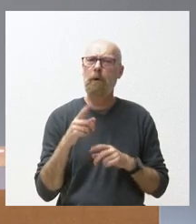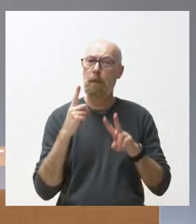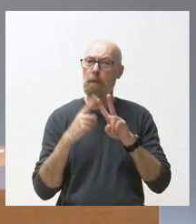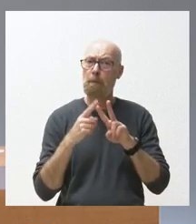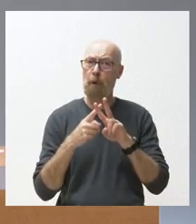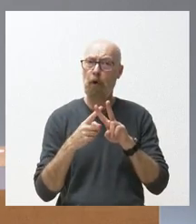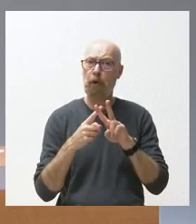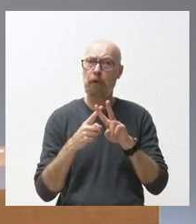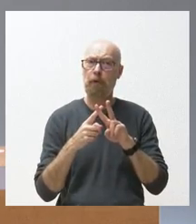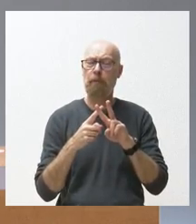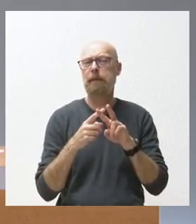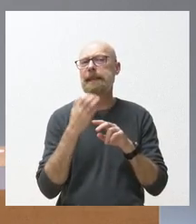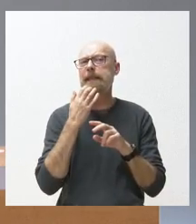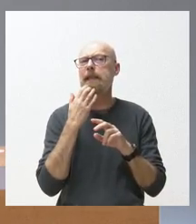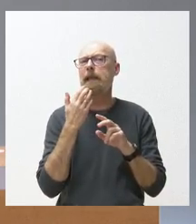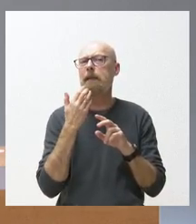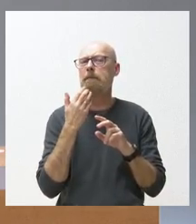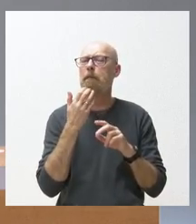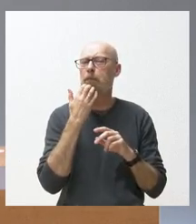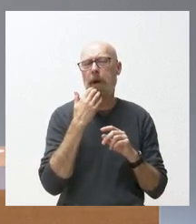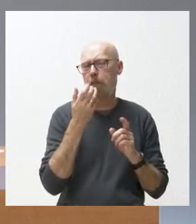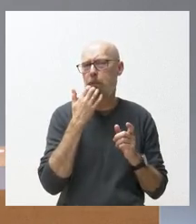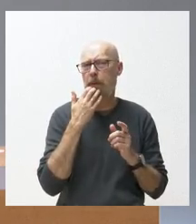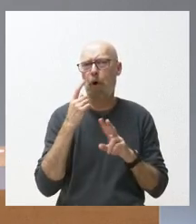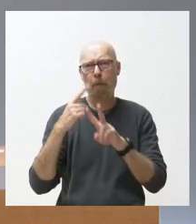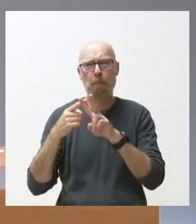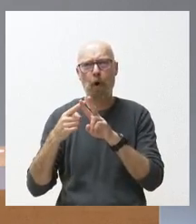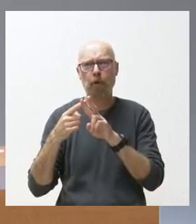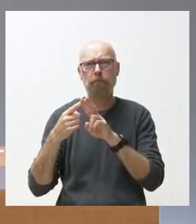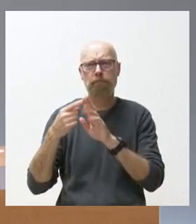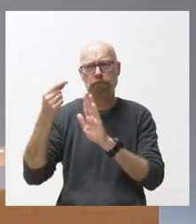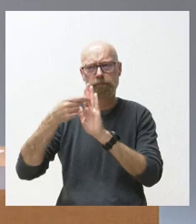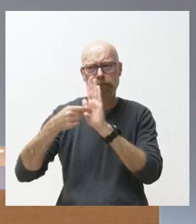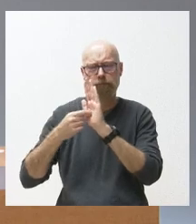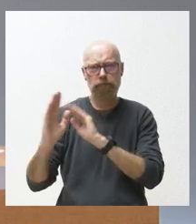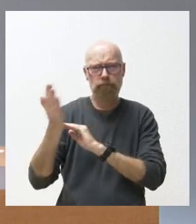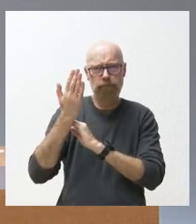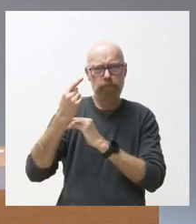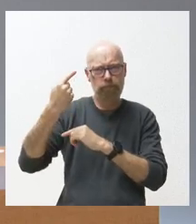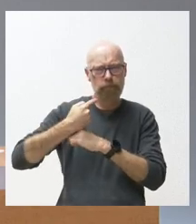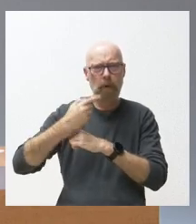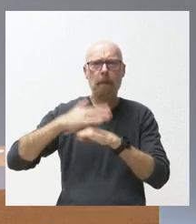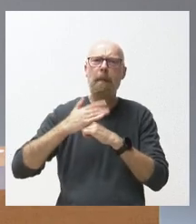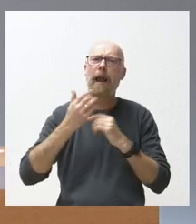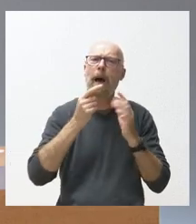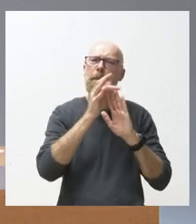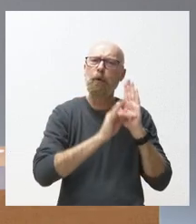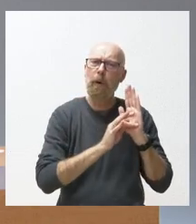aceptarían ustedes que Vox condicionase de la misma forma los presupuestos este tipo de ayudas sería una línea roja y